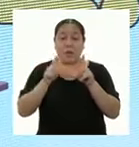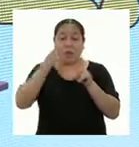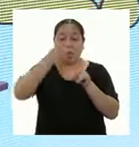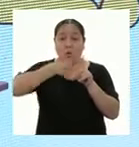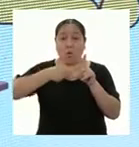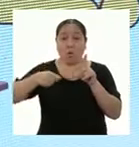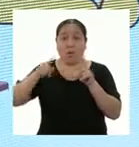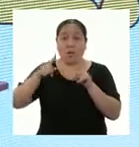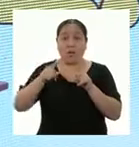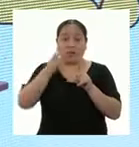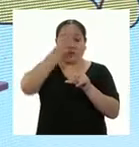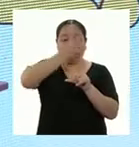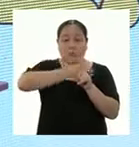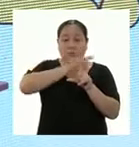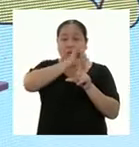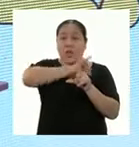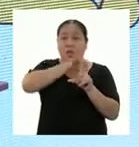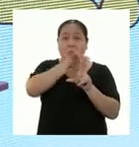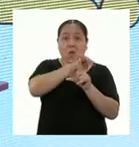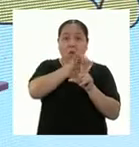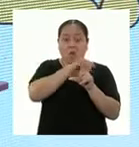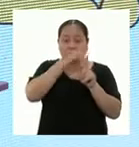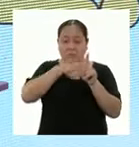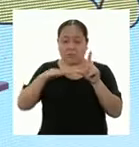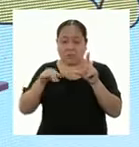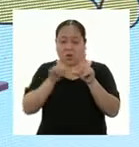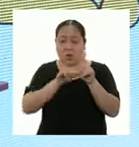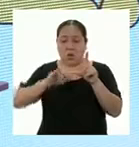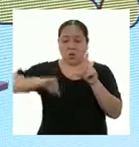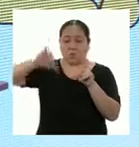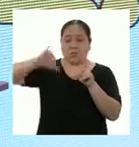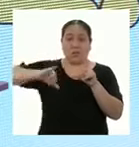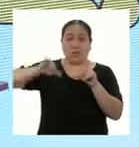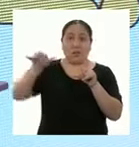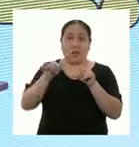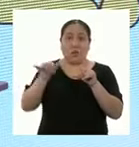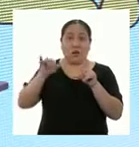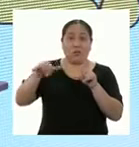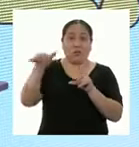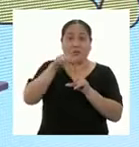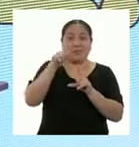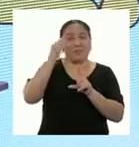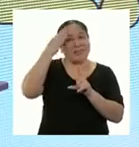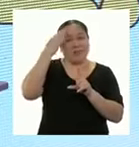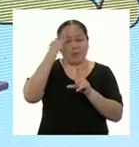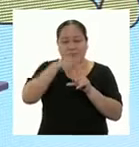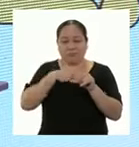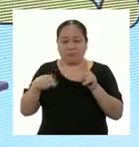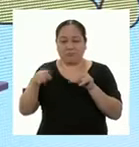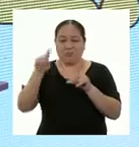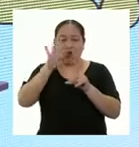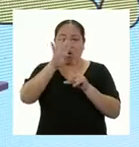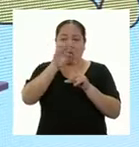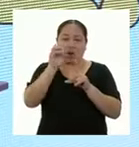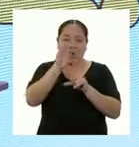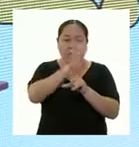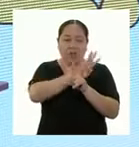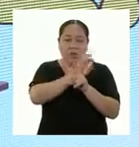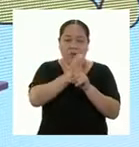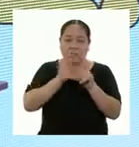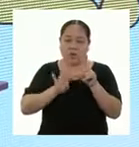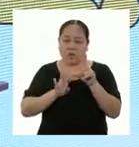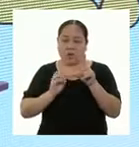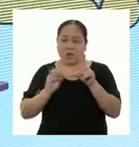cuatro lados tienen la misma medida. Por eso podemos deducir que los otros tres lados del cuadrado también miden 40 centímetros.